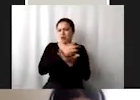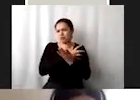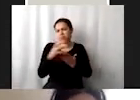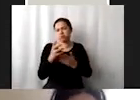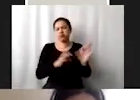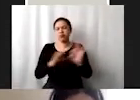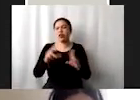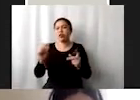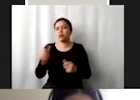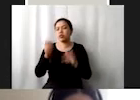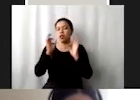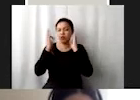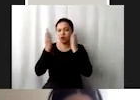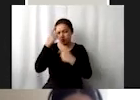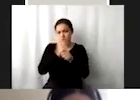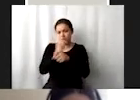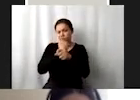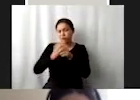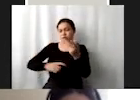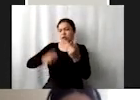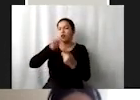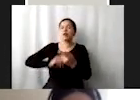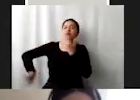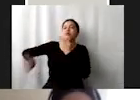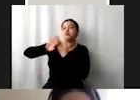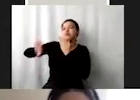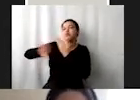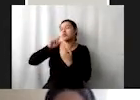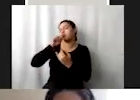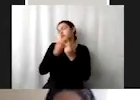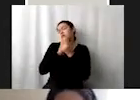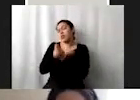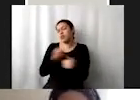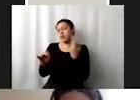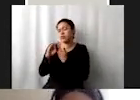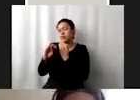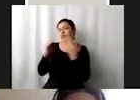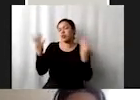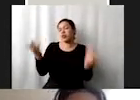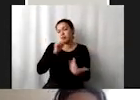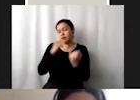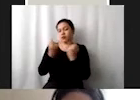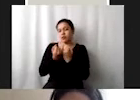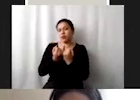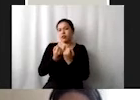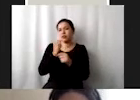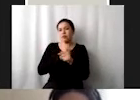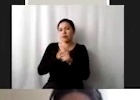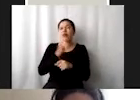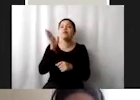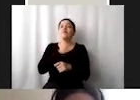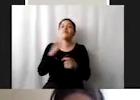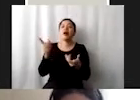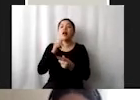muchas otras formas de violencia contra las mujeres y las niñas. Eliminar prácticas nocivas, matrimonio infantil,